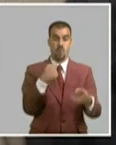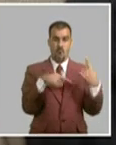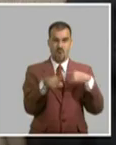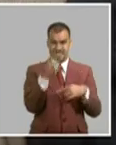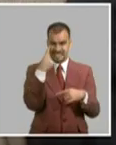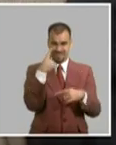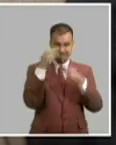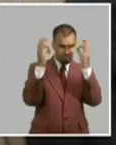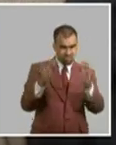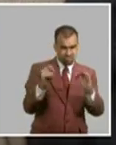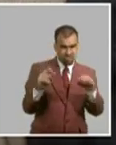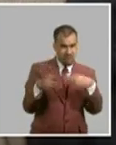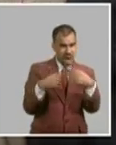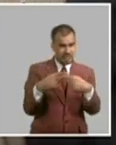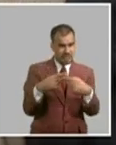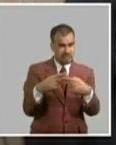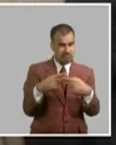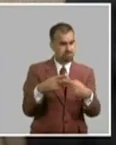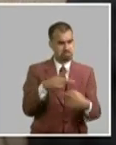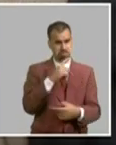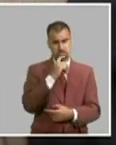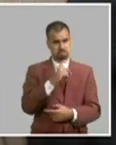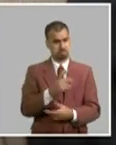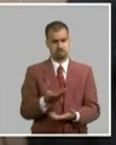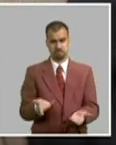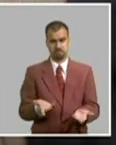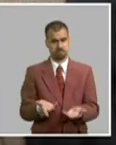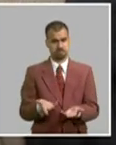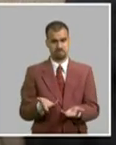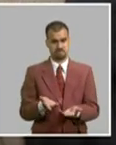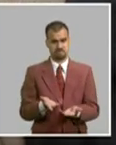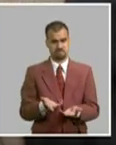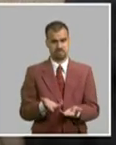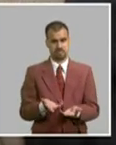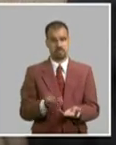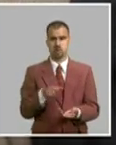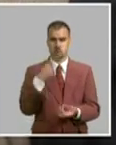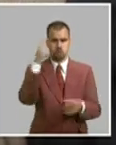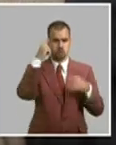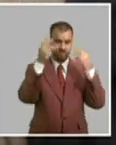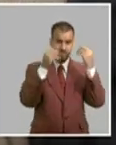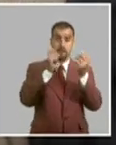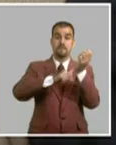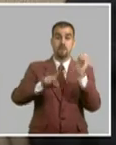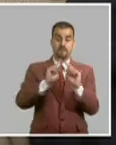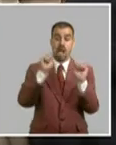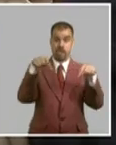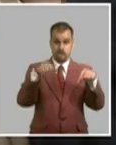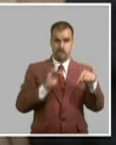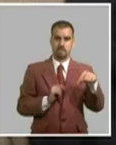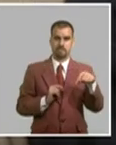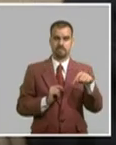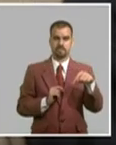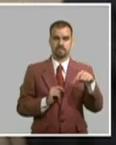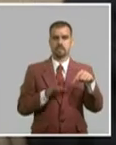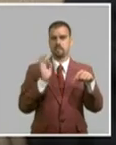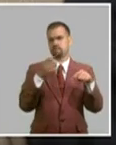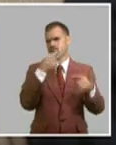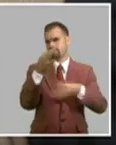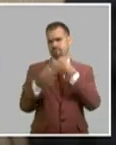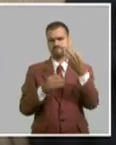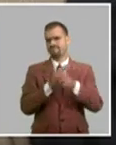reflejando así. Nosotros cuando analizamos en la provincia veíamos, como nos decía la